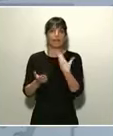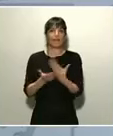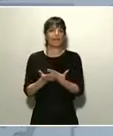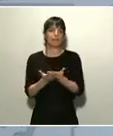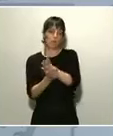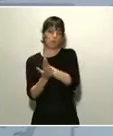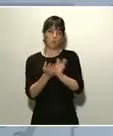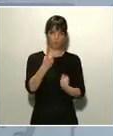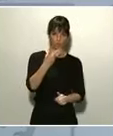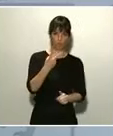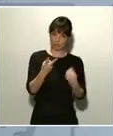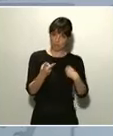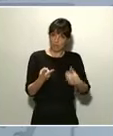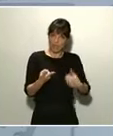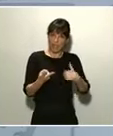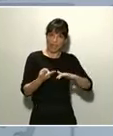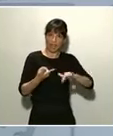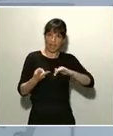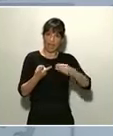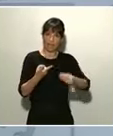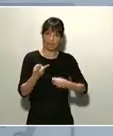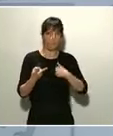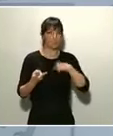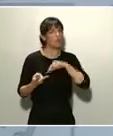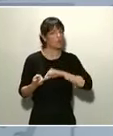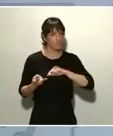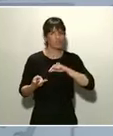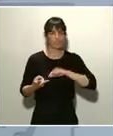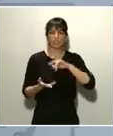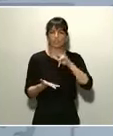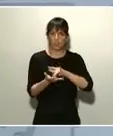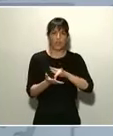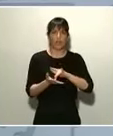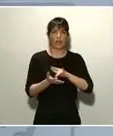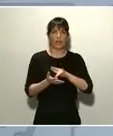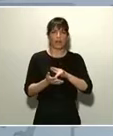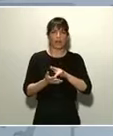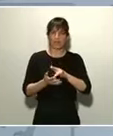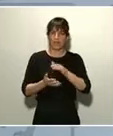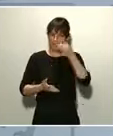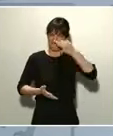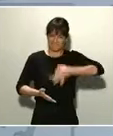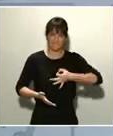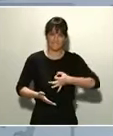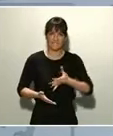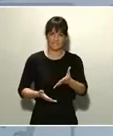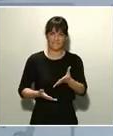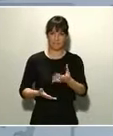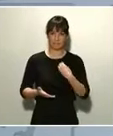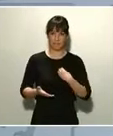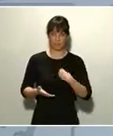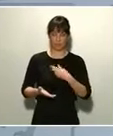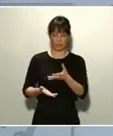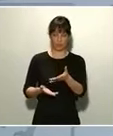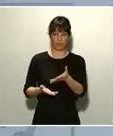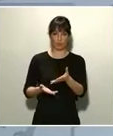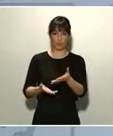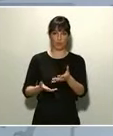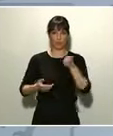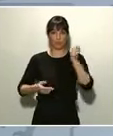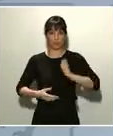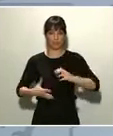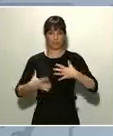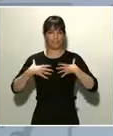haciendo. Y yo soy muy consciente de lo que está ocurriendo ahora mismo en la primera línea, que son precisamente los profesionales sanitarios que